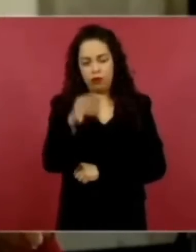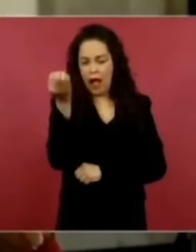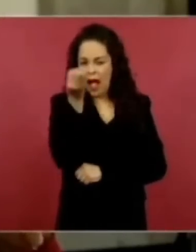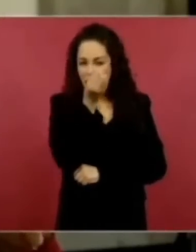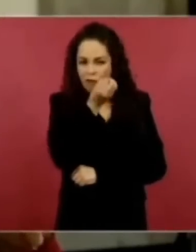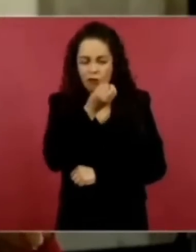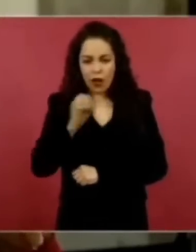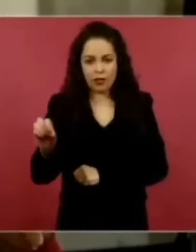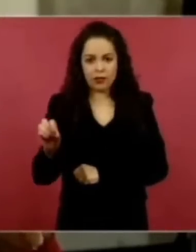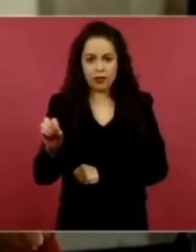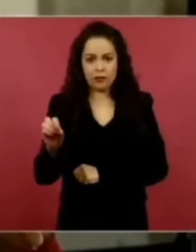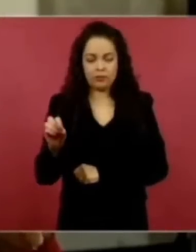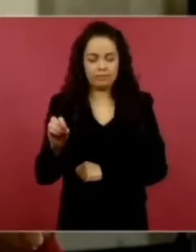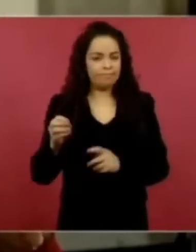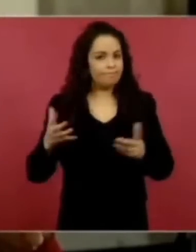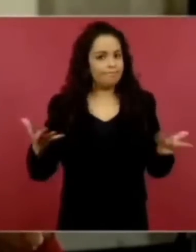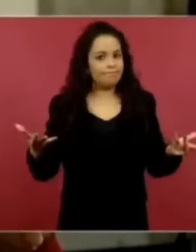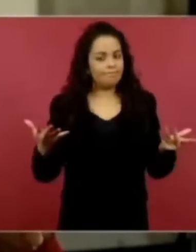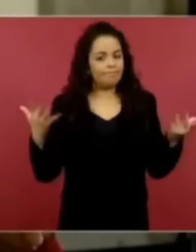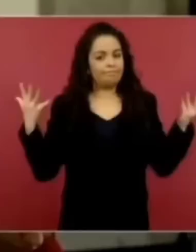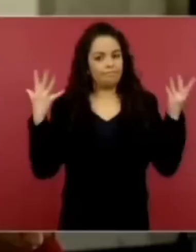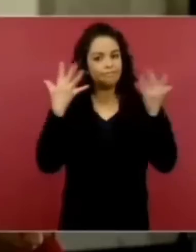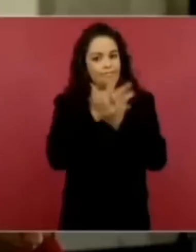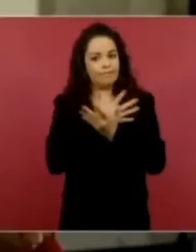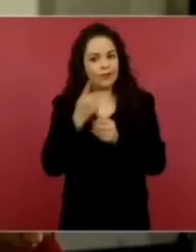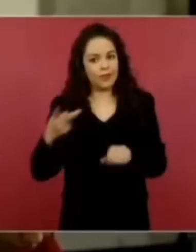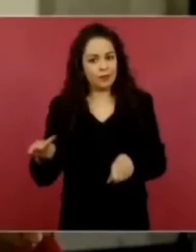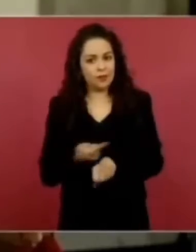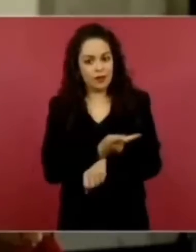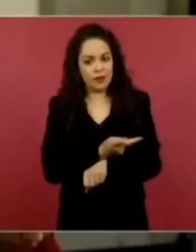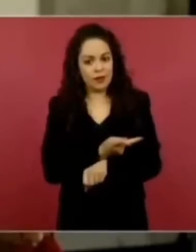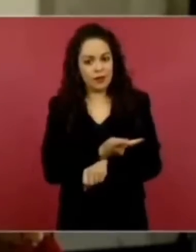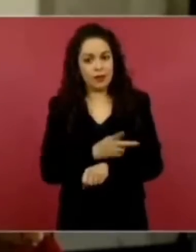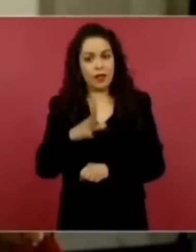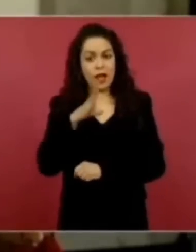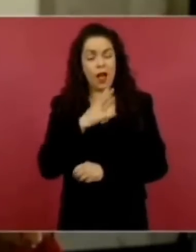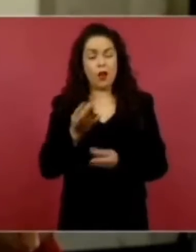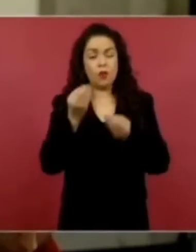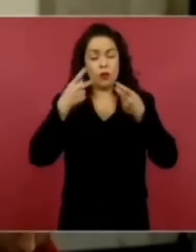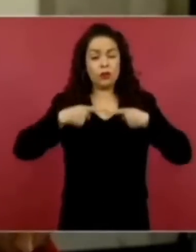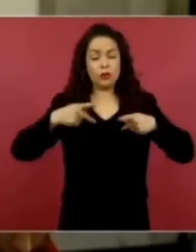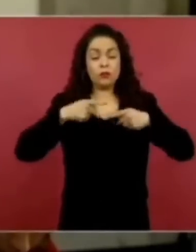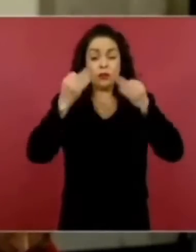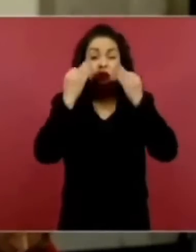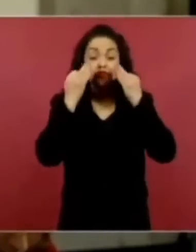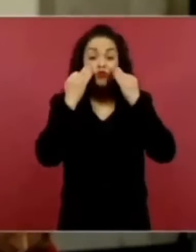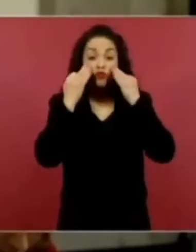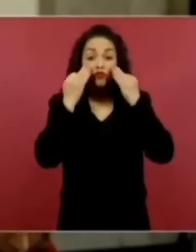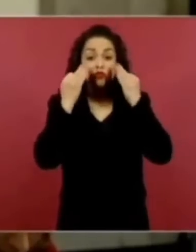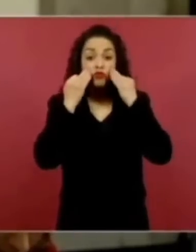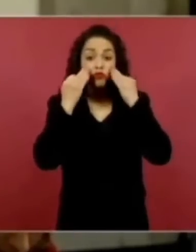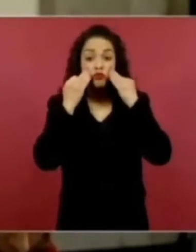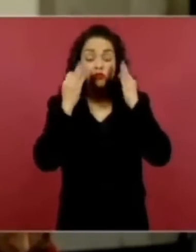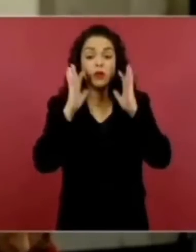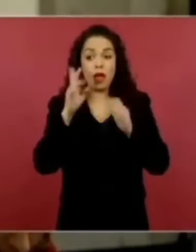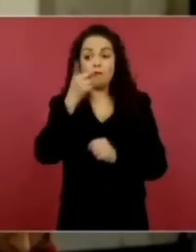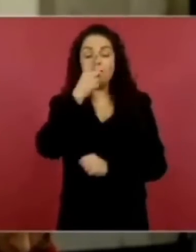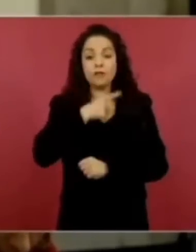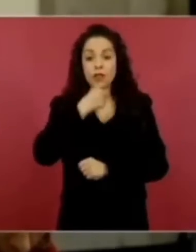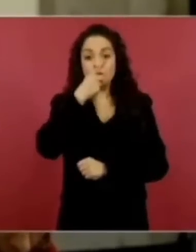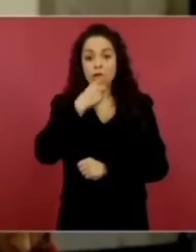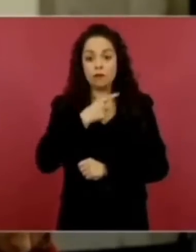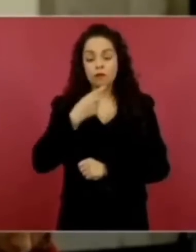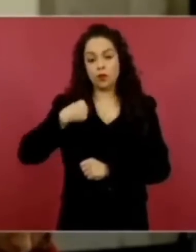Es una situación tremenda. Tenemos muchos testimonios, presidente, que los tenemos filmados. Ahora no